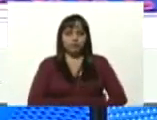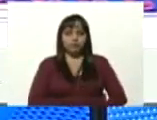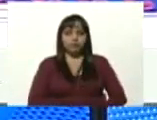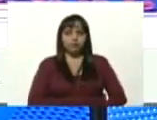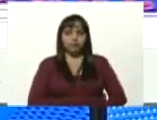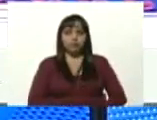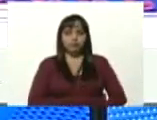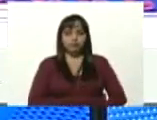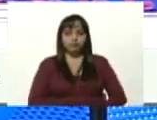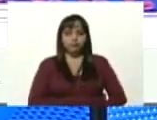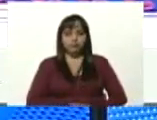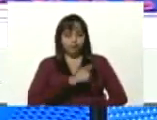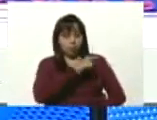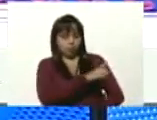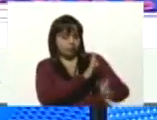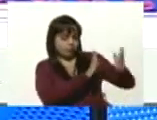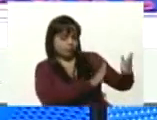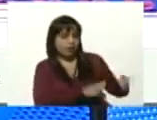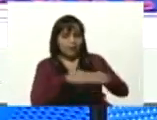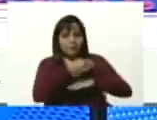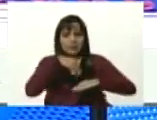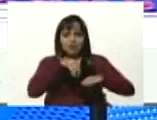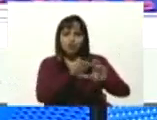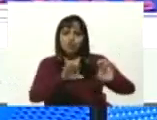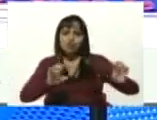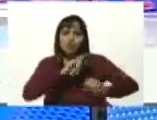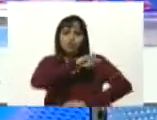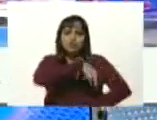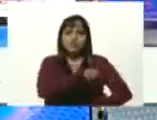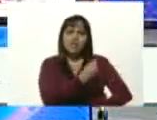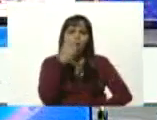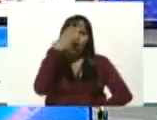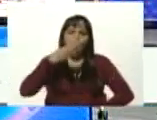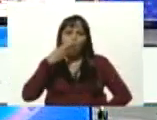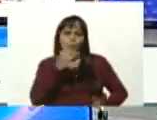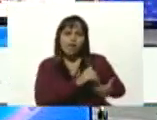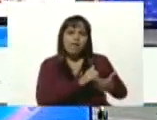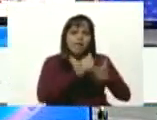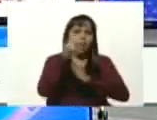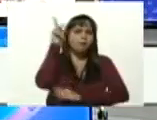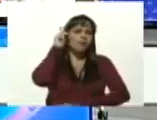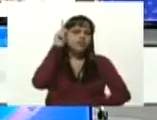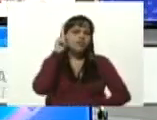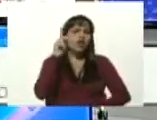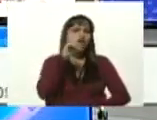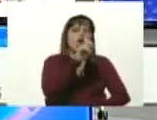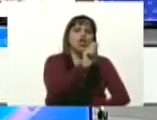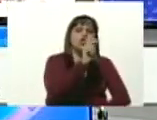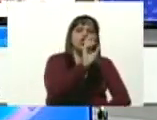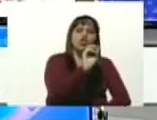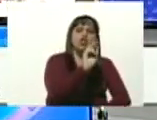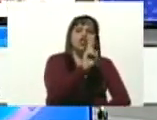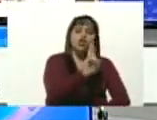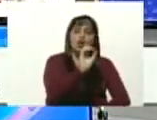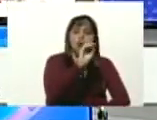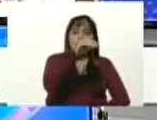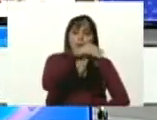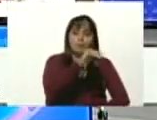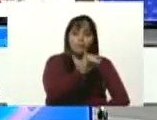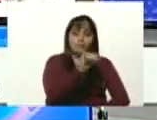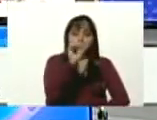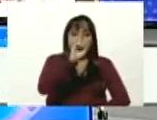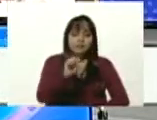ministro de Educación Universitaria, este joven líder, compañero, profesor César Trompis, y a la nueva